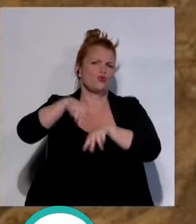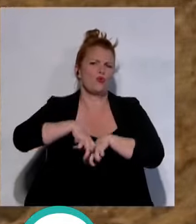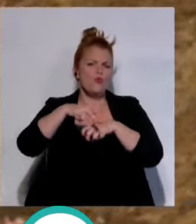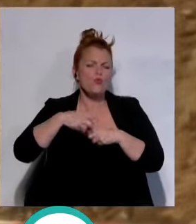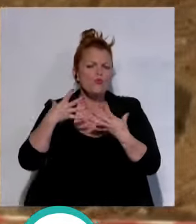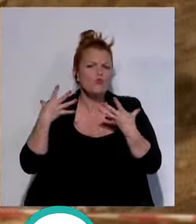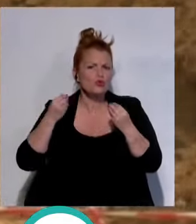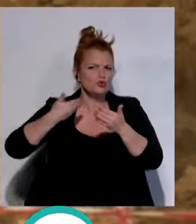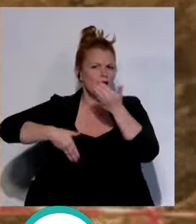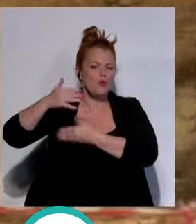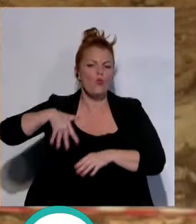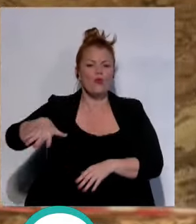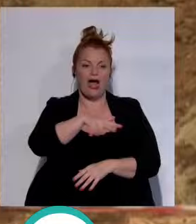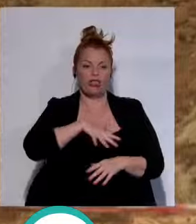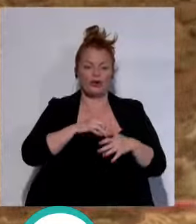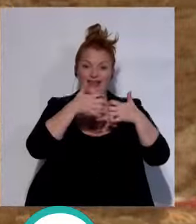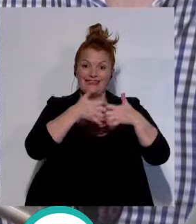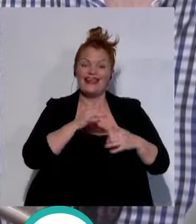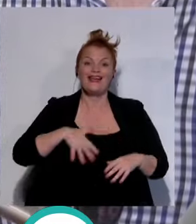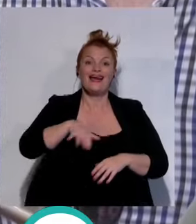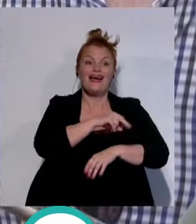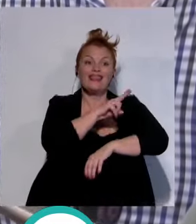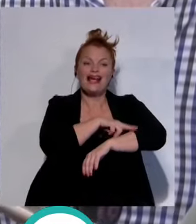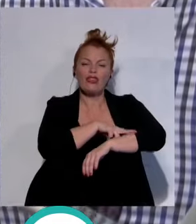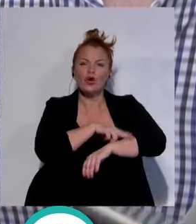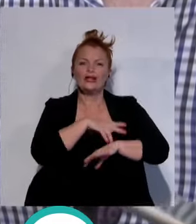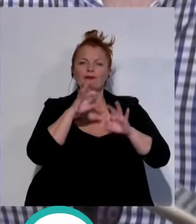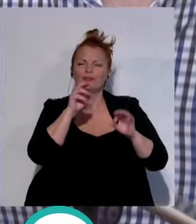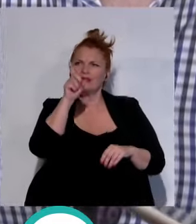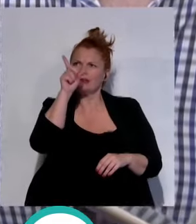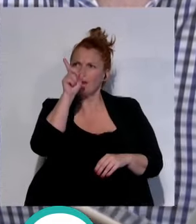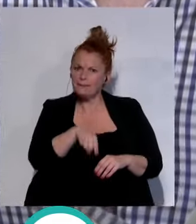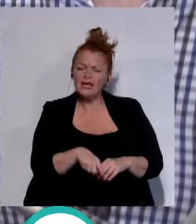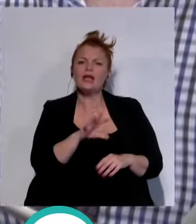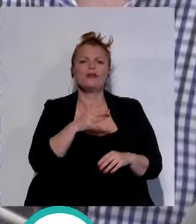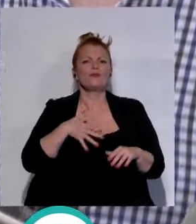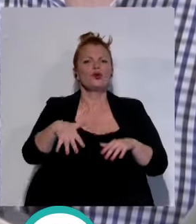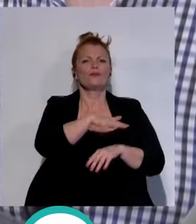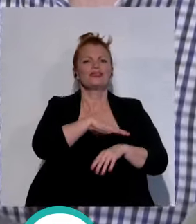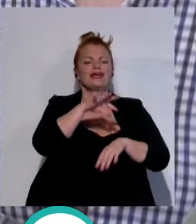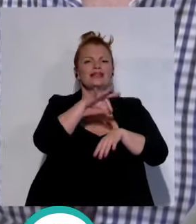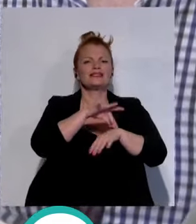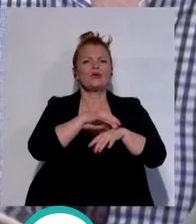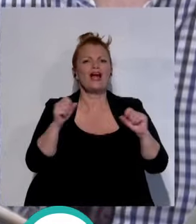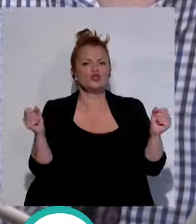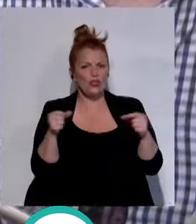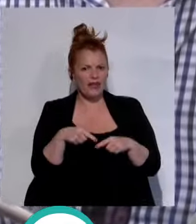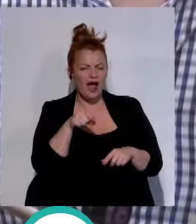una zona industrial en las delegaciones y también en la tesorería de la seguridad social